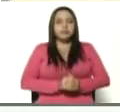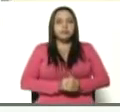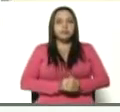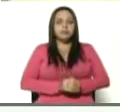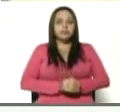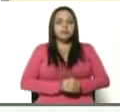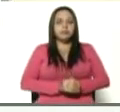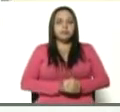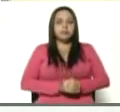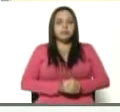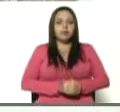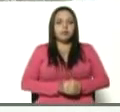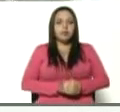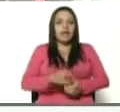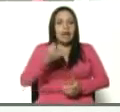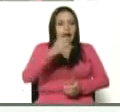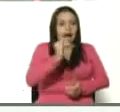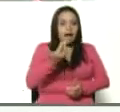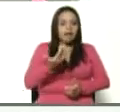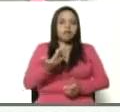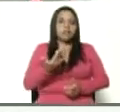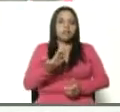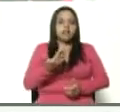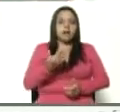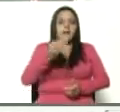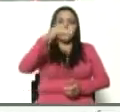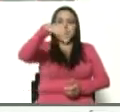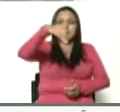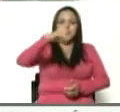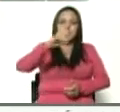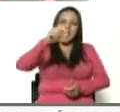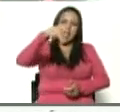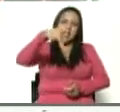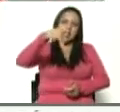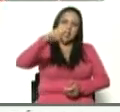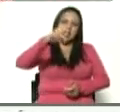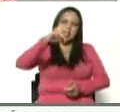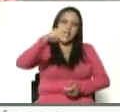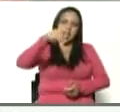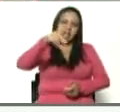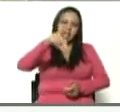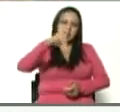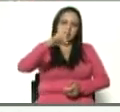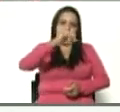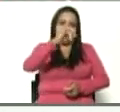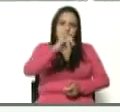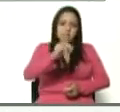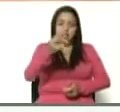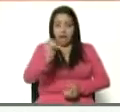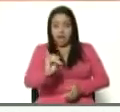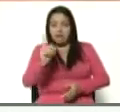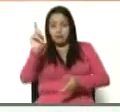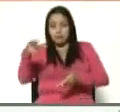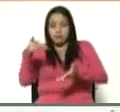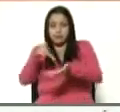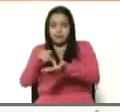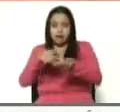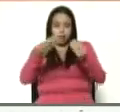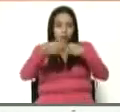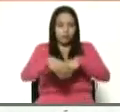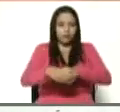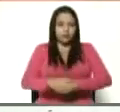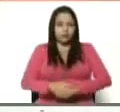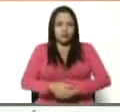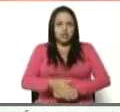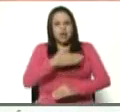Estuvo Ricardo Menéndez, que es uno de los artífices del acuerdo también. Y allí yo tuve la oportunidad de explicarle un poco